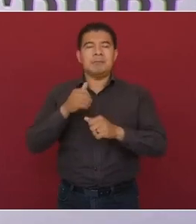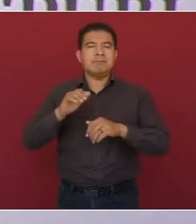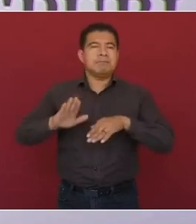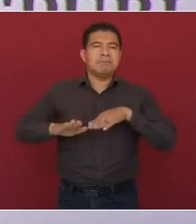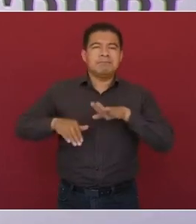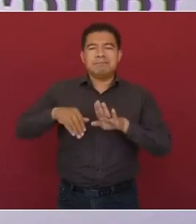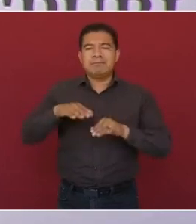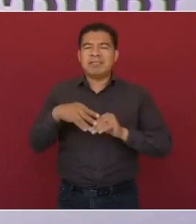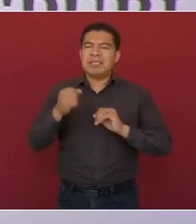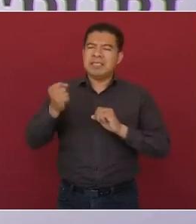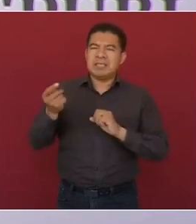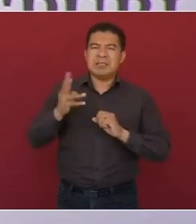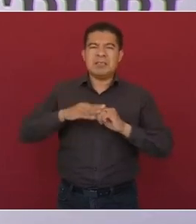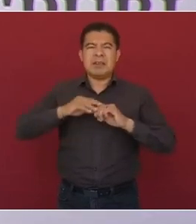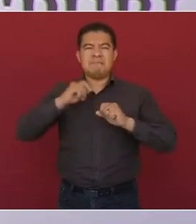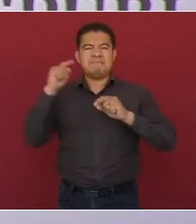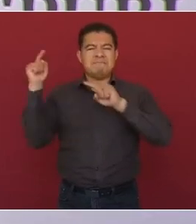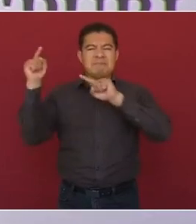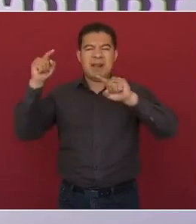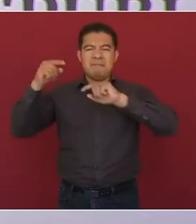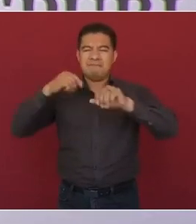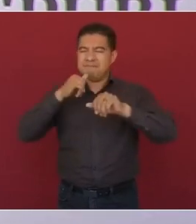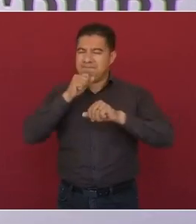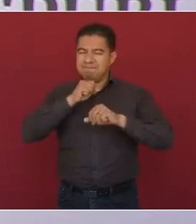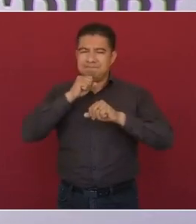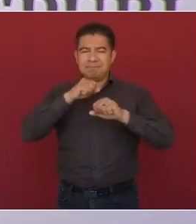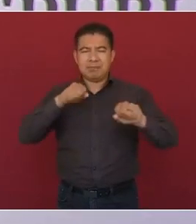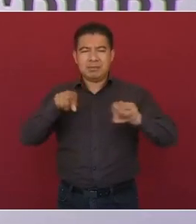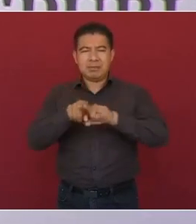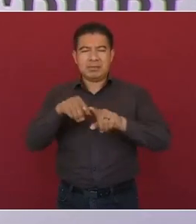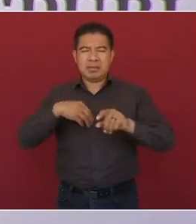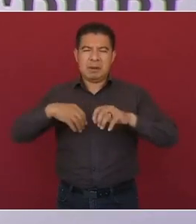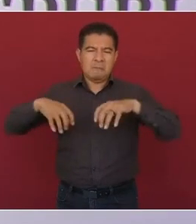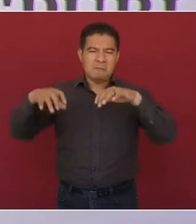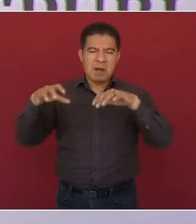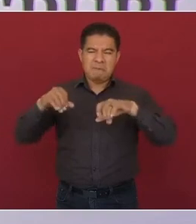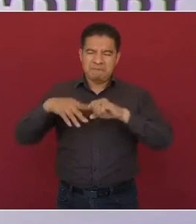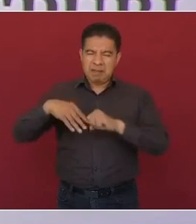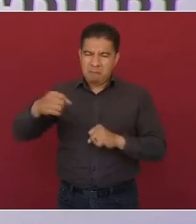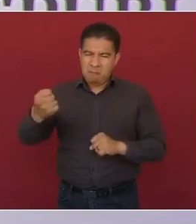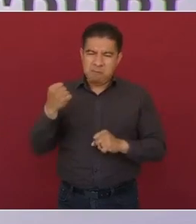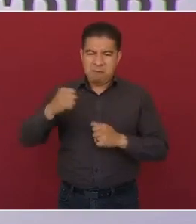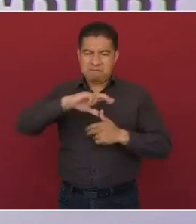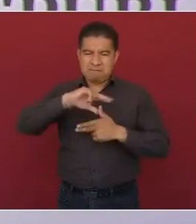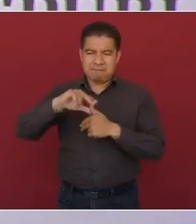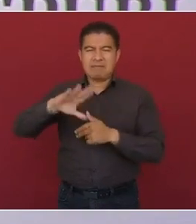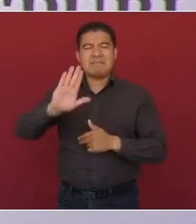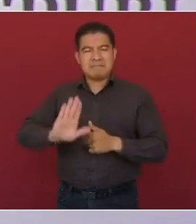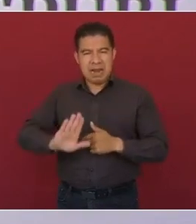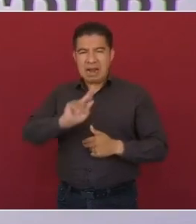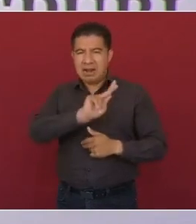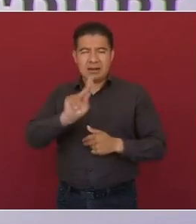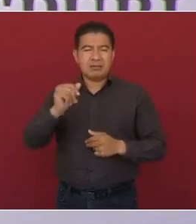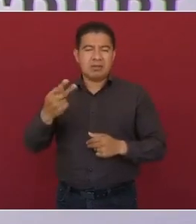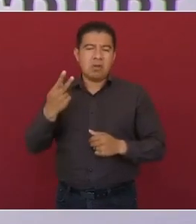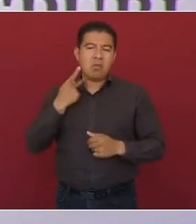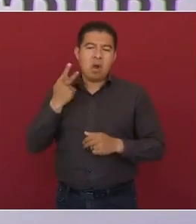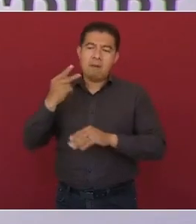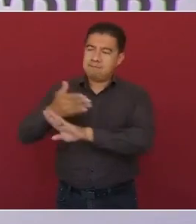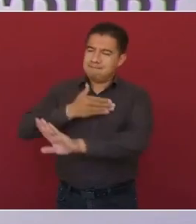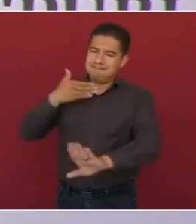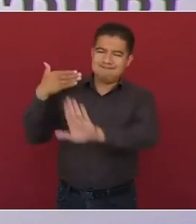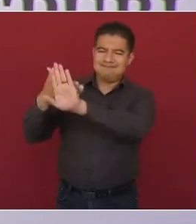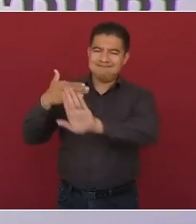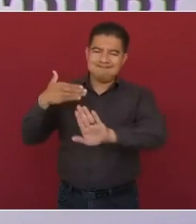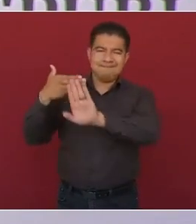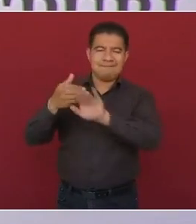calumnias, tempestades y persecución política, sabemos que no nos equivocamos y que México